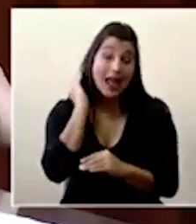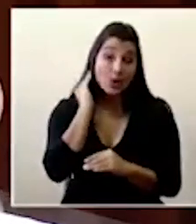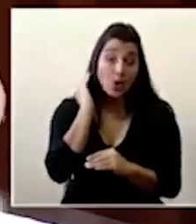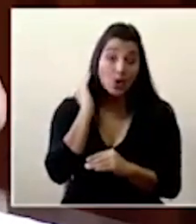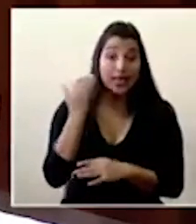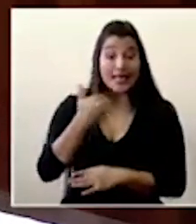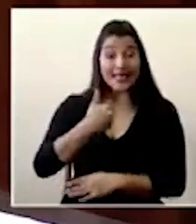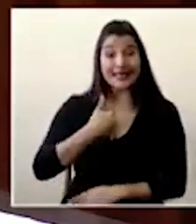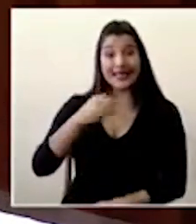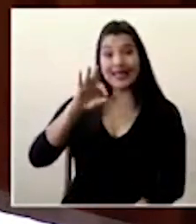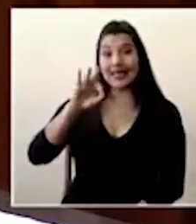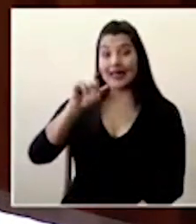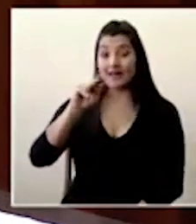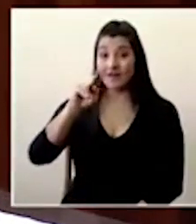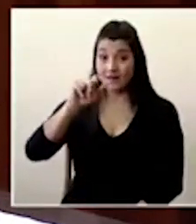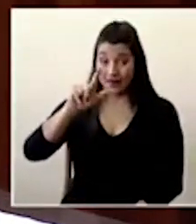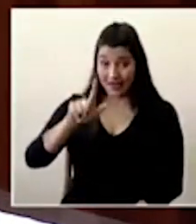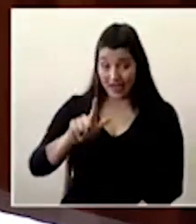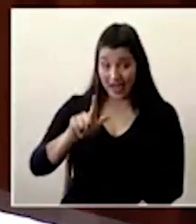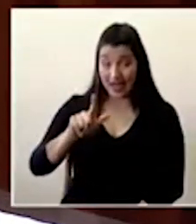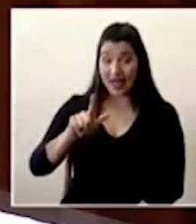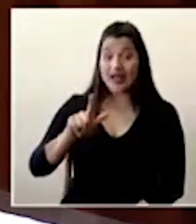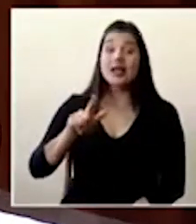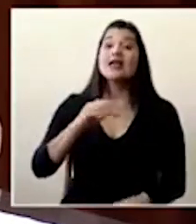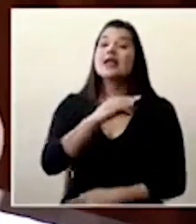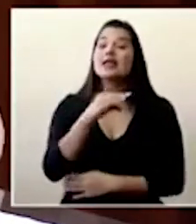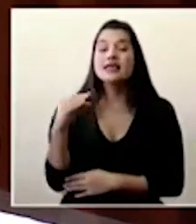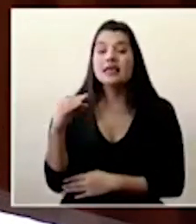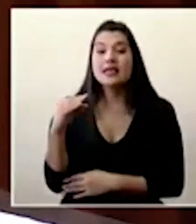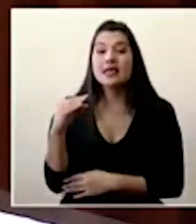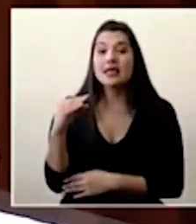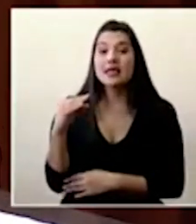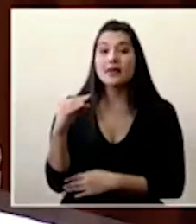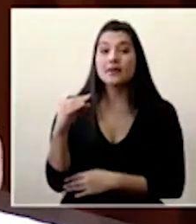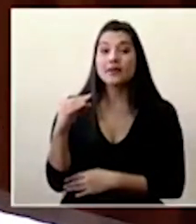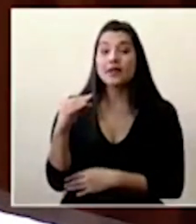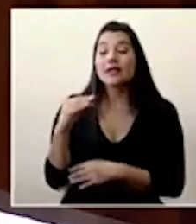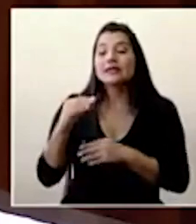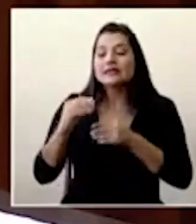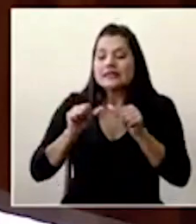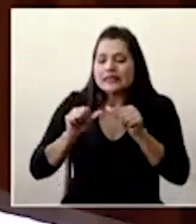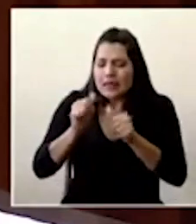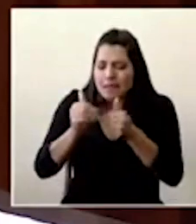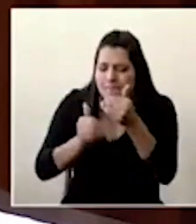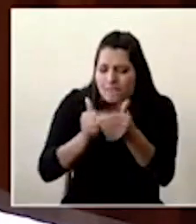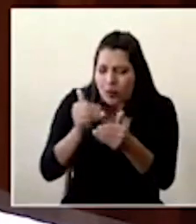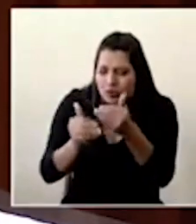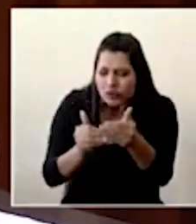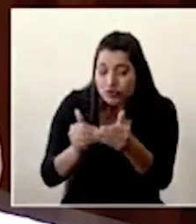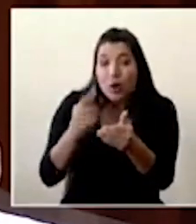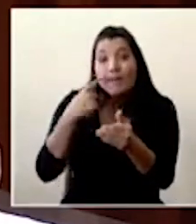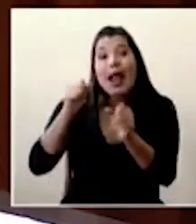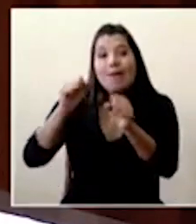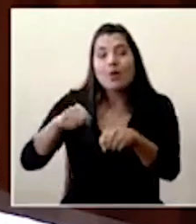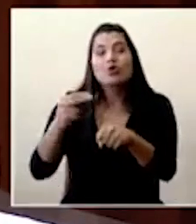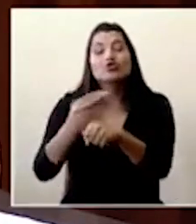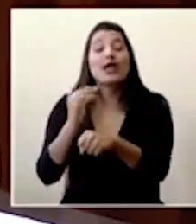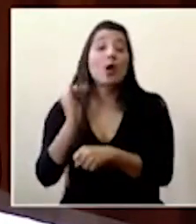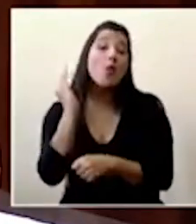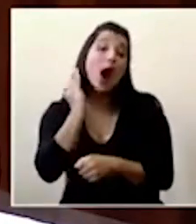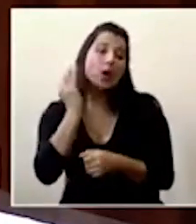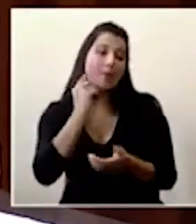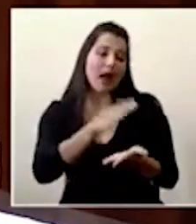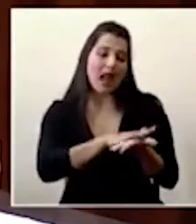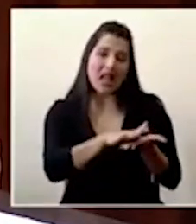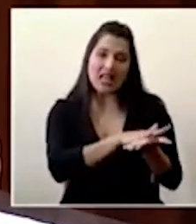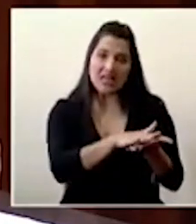FANAL desde la ICA, que además se rectifica y se destila para que se convierta en alcohol de fricciones o para que